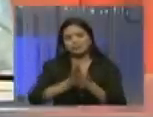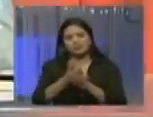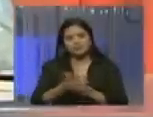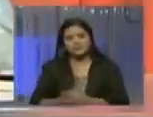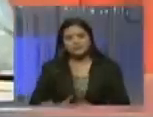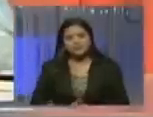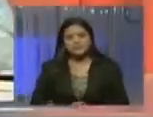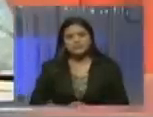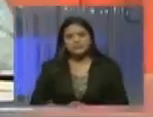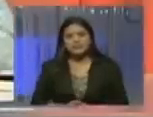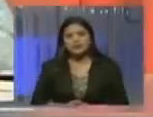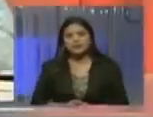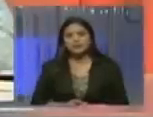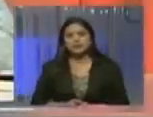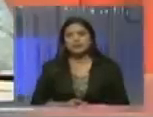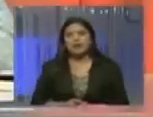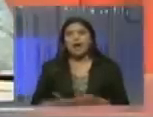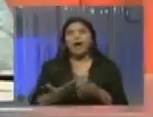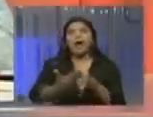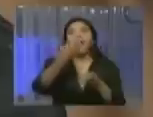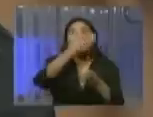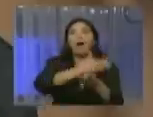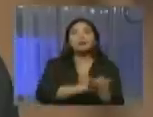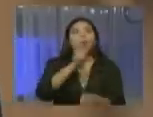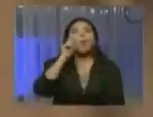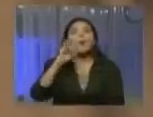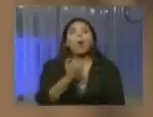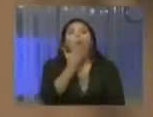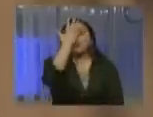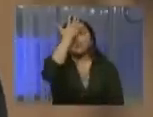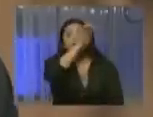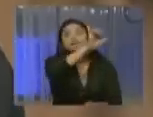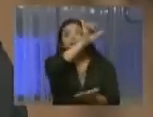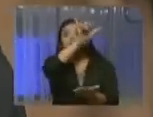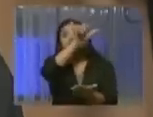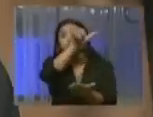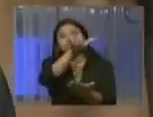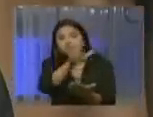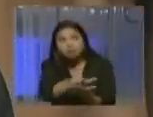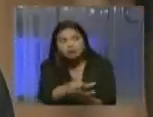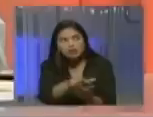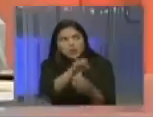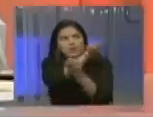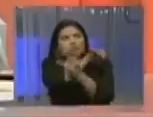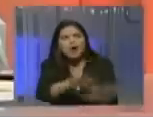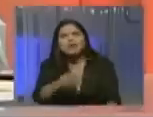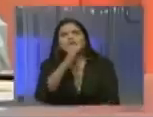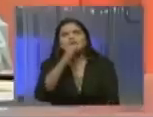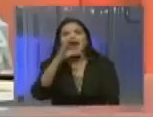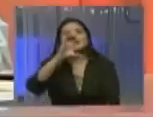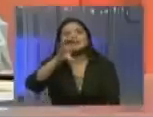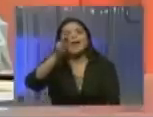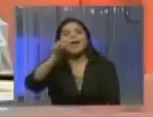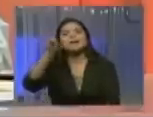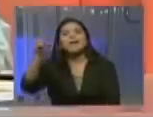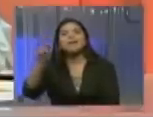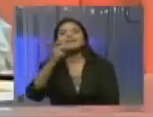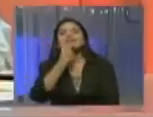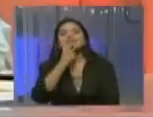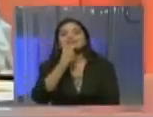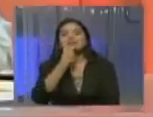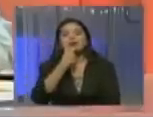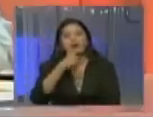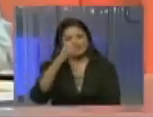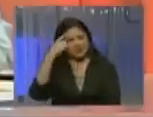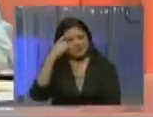Y antes de llegar Jordán al aeropuerto, corrió una información por CNN en inglés, Fox News,